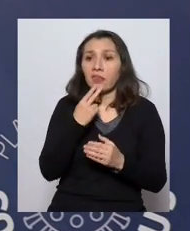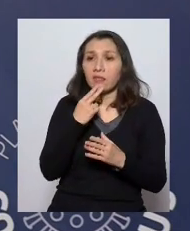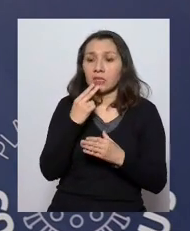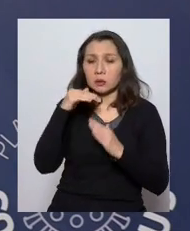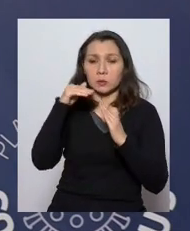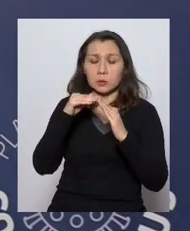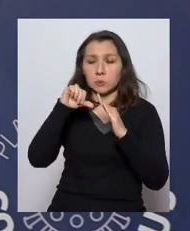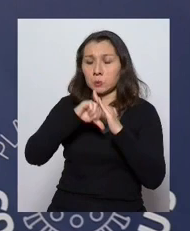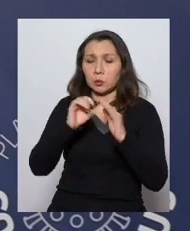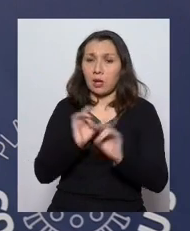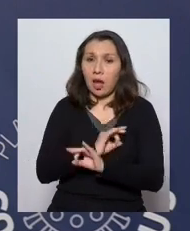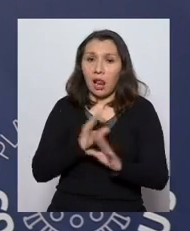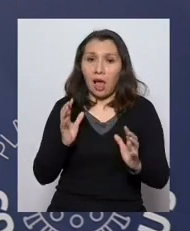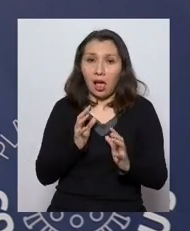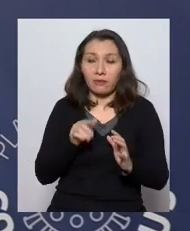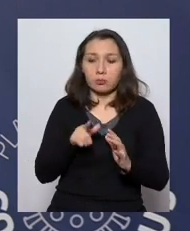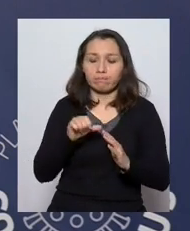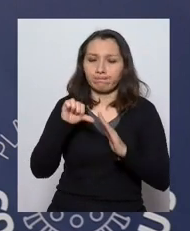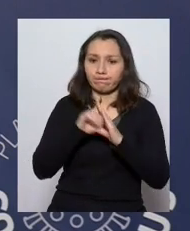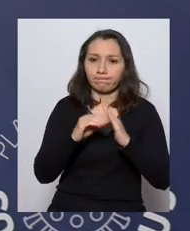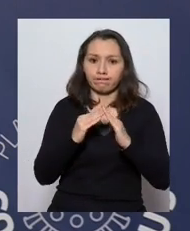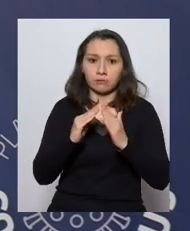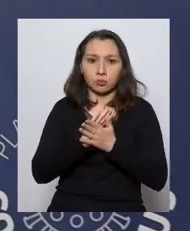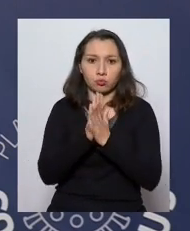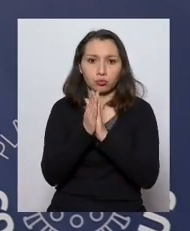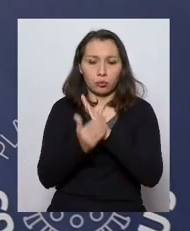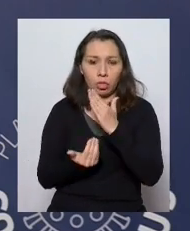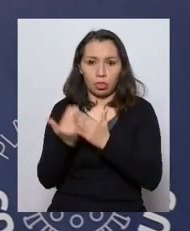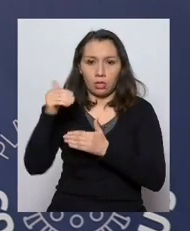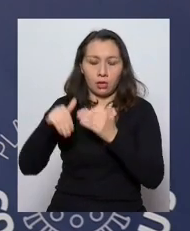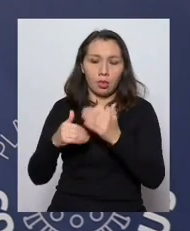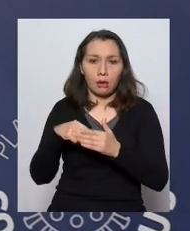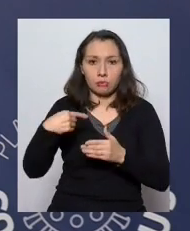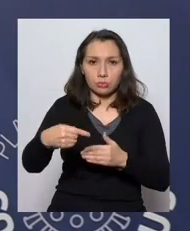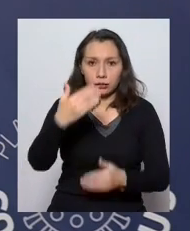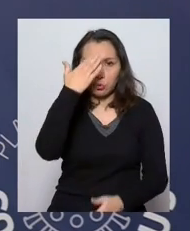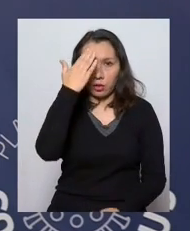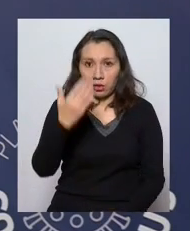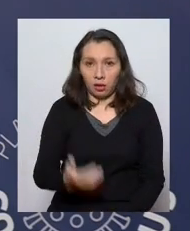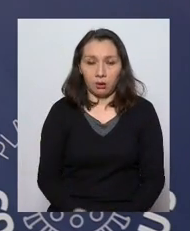situación tan grave que es estar en cuarentena durante los próximos días